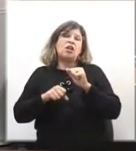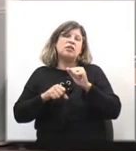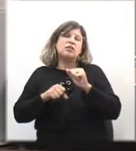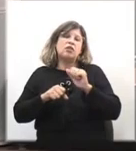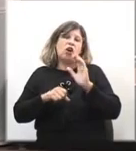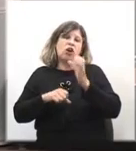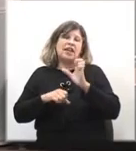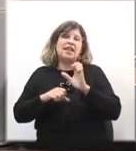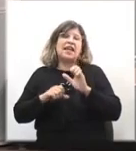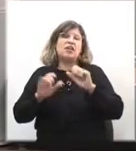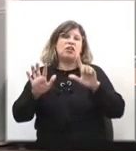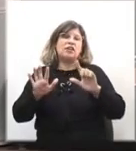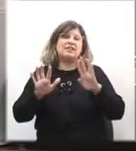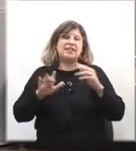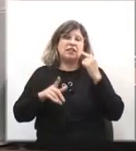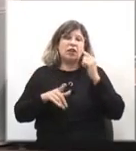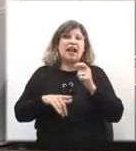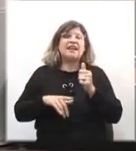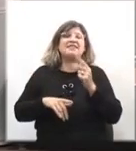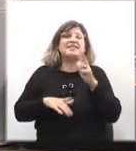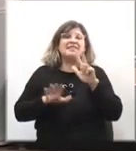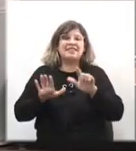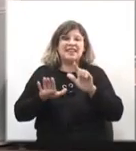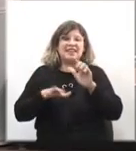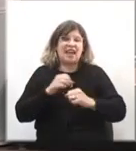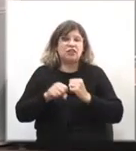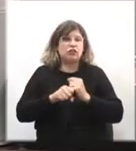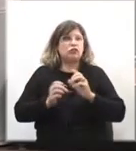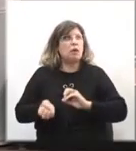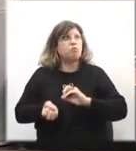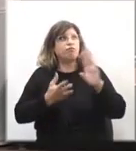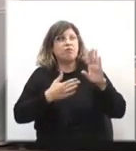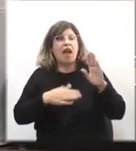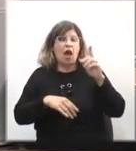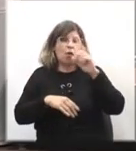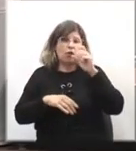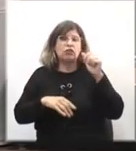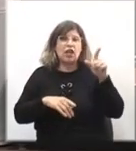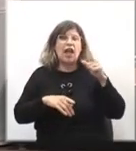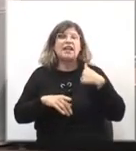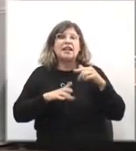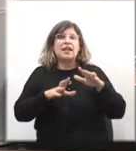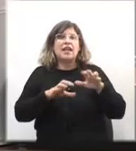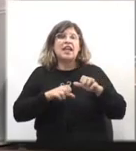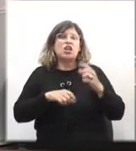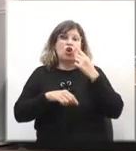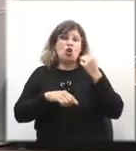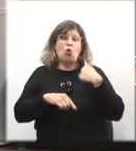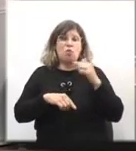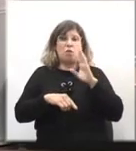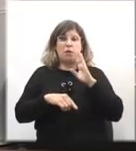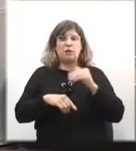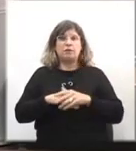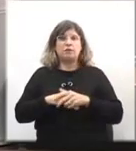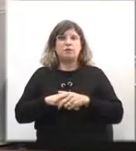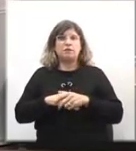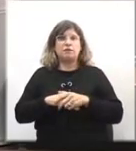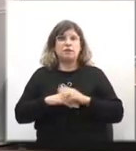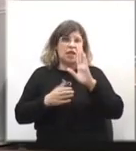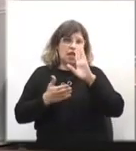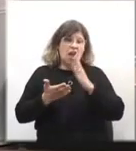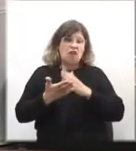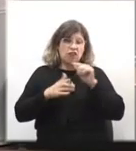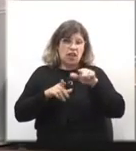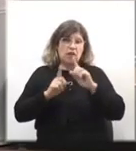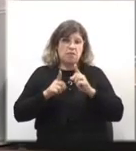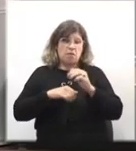años, me llevan a Buenos Aires donde vivían mi hermano y mi abuela y ahí conozco a mi madre. A finales de ese